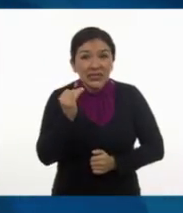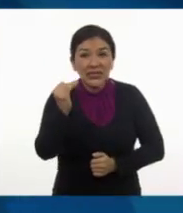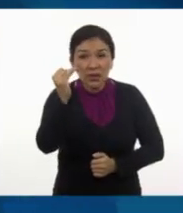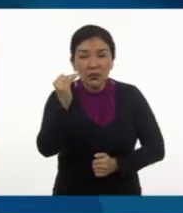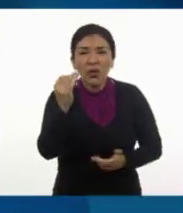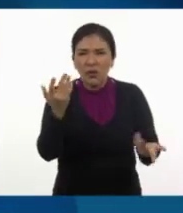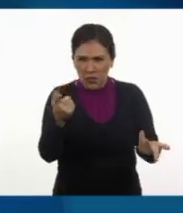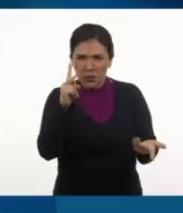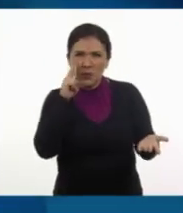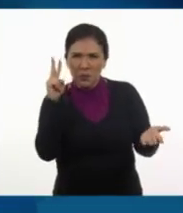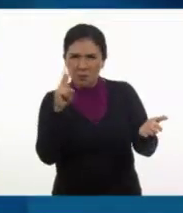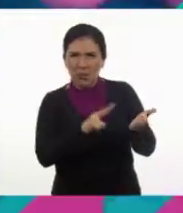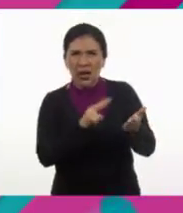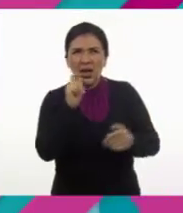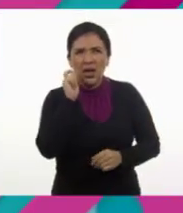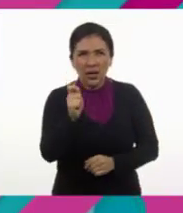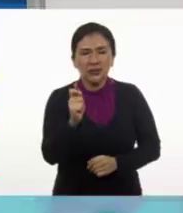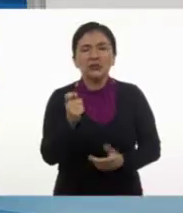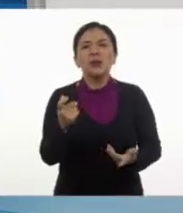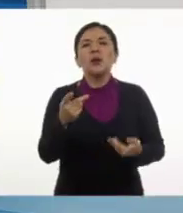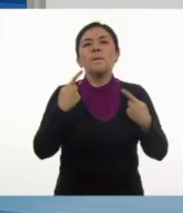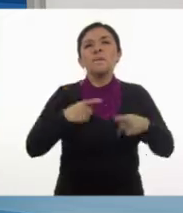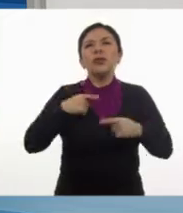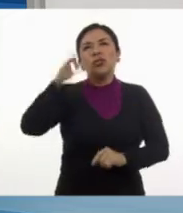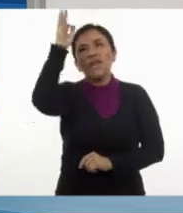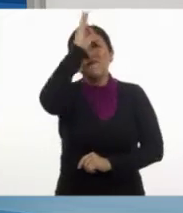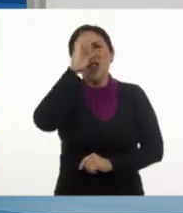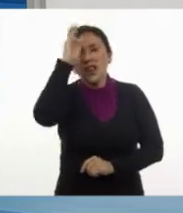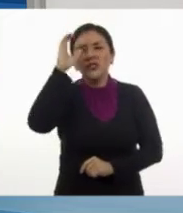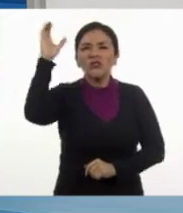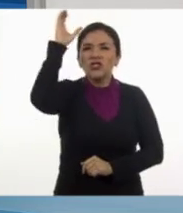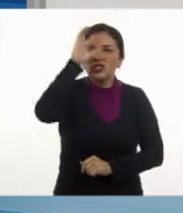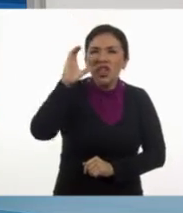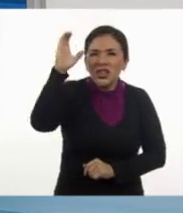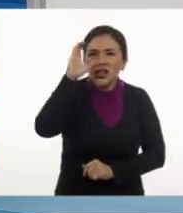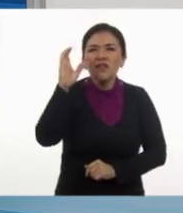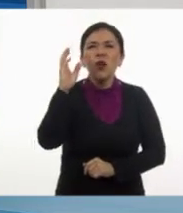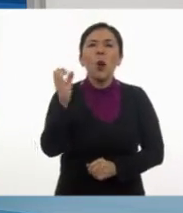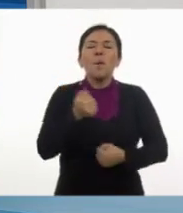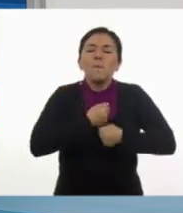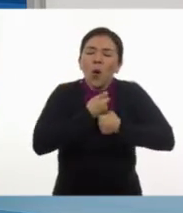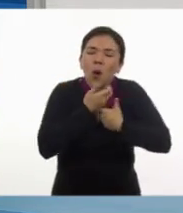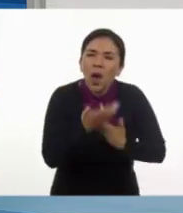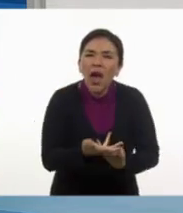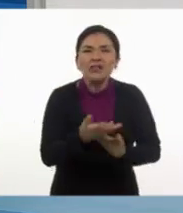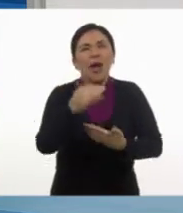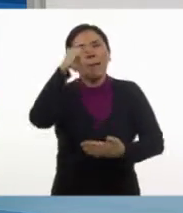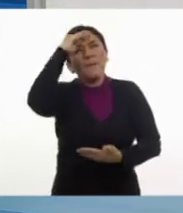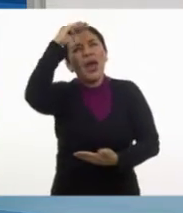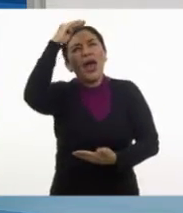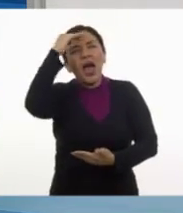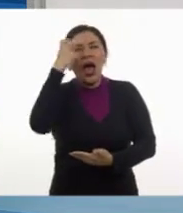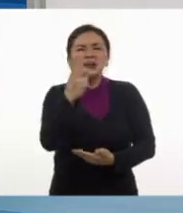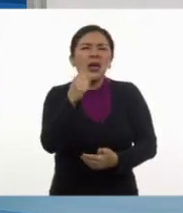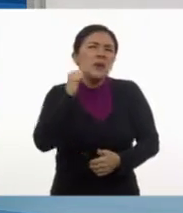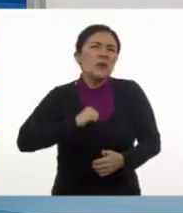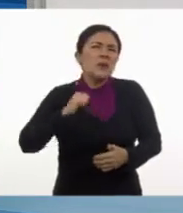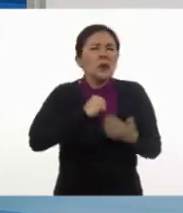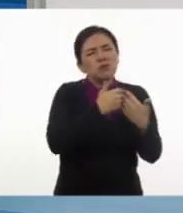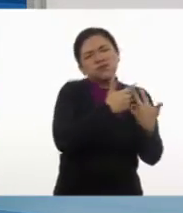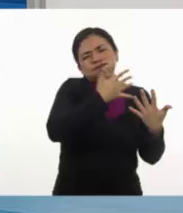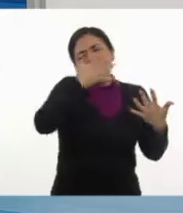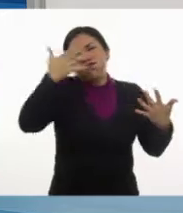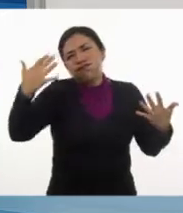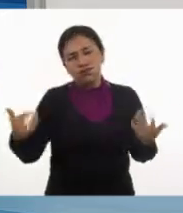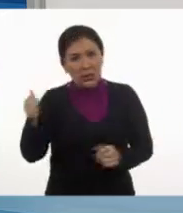como pueden ver, filósofos, científicos, poetas y pensadores de todas las